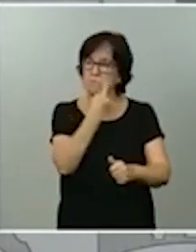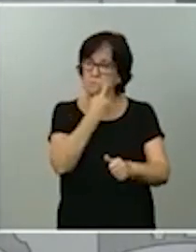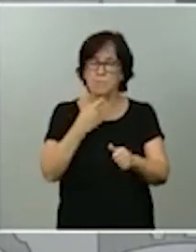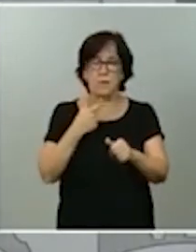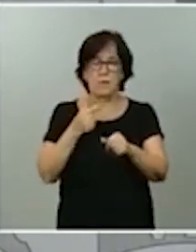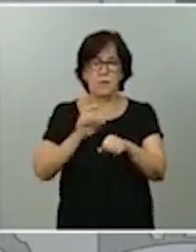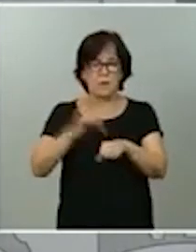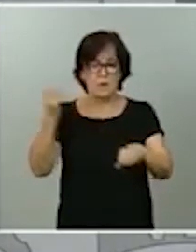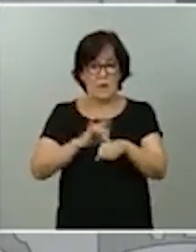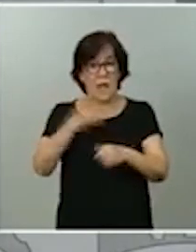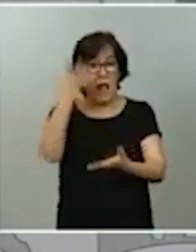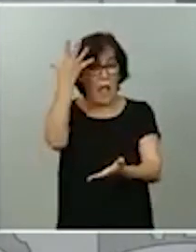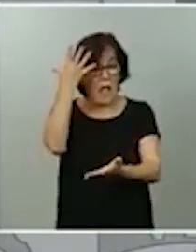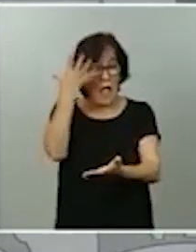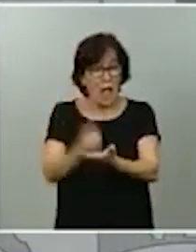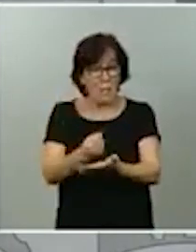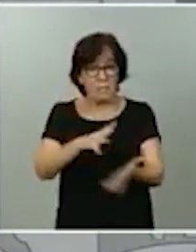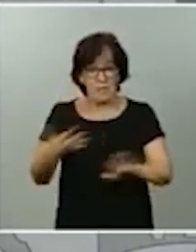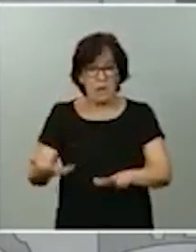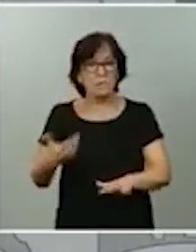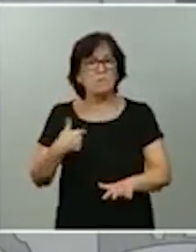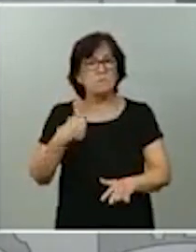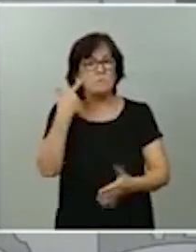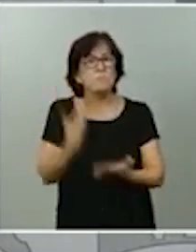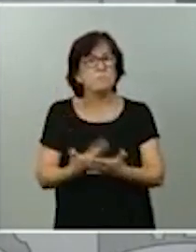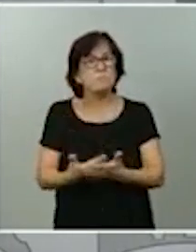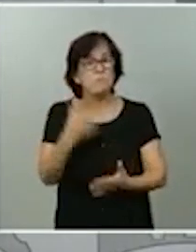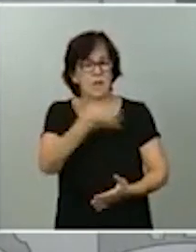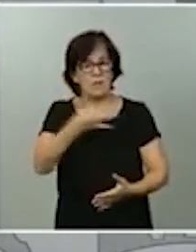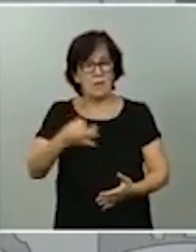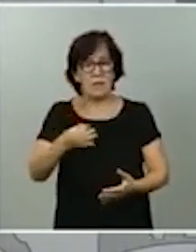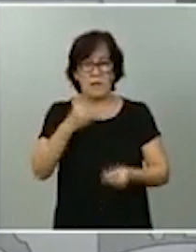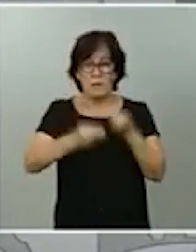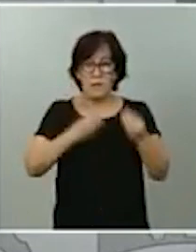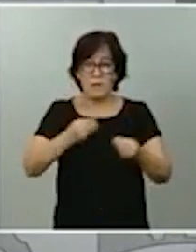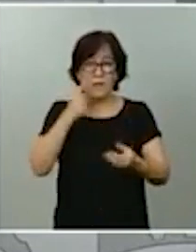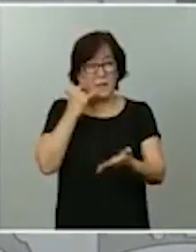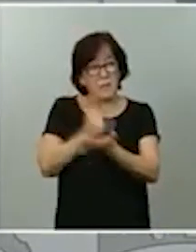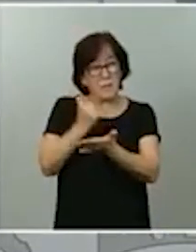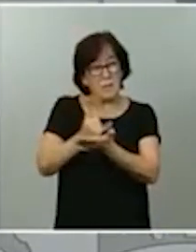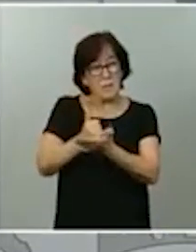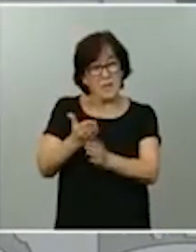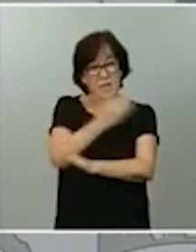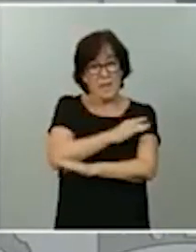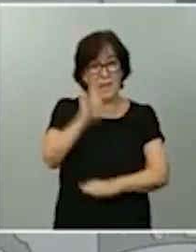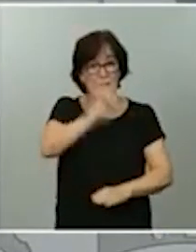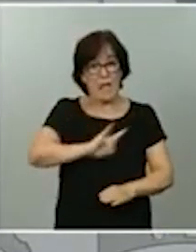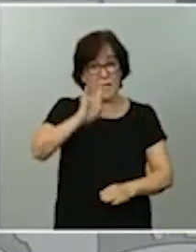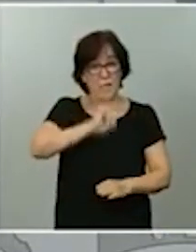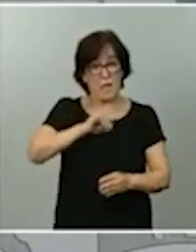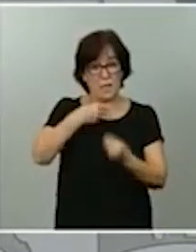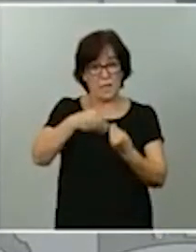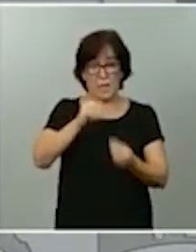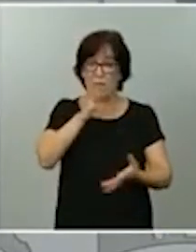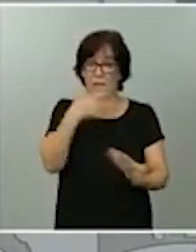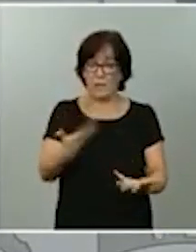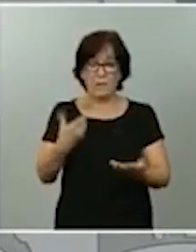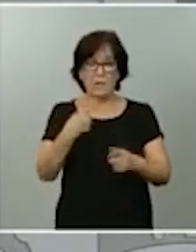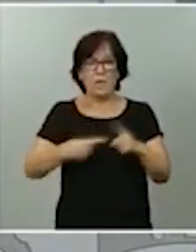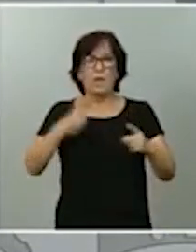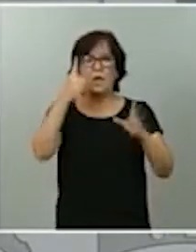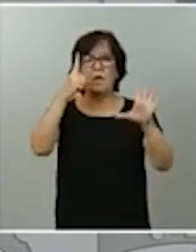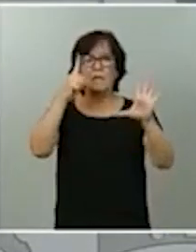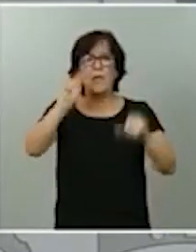han demostrado su eficacia. Lo demostraron, por ejemplo, en la prueba piloto realizada en Canarias. Ha conseguido una media de 6,4